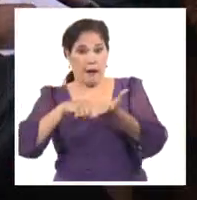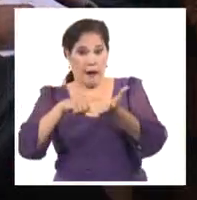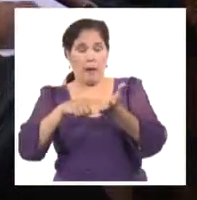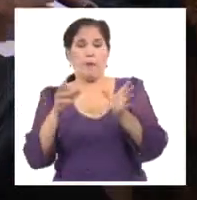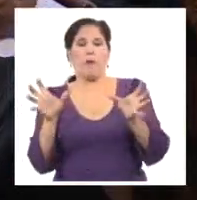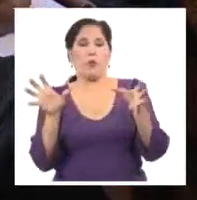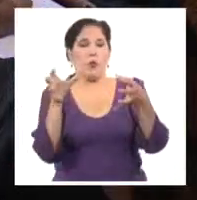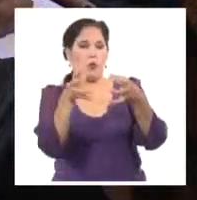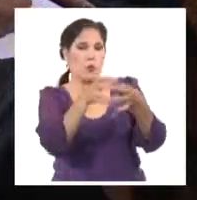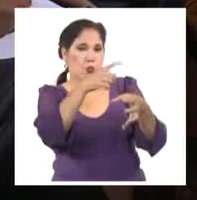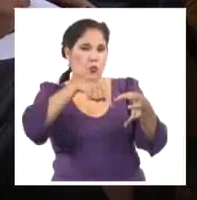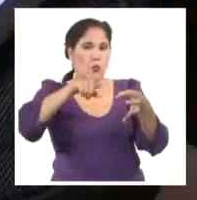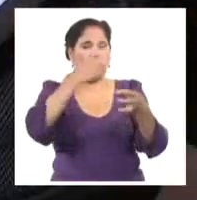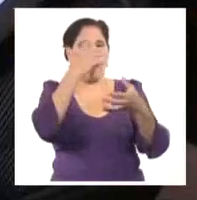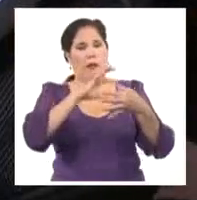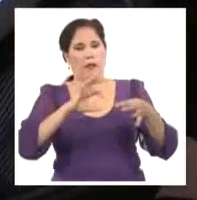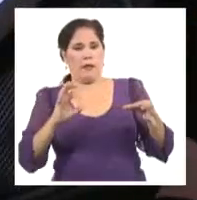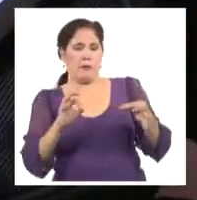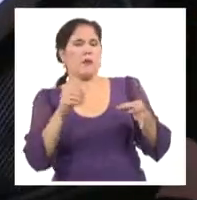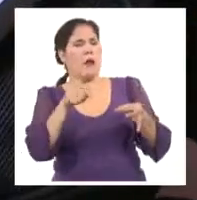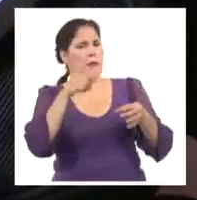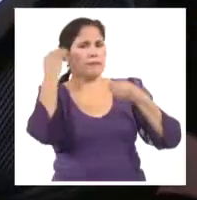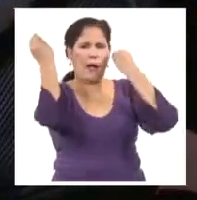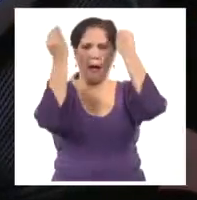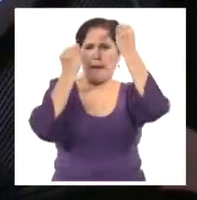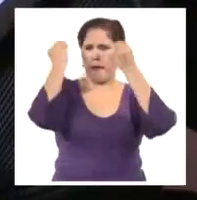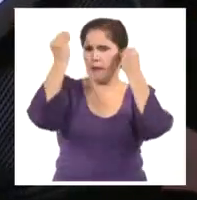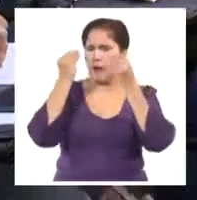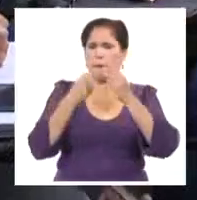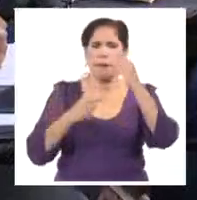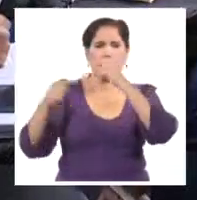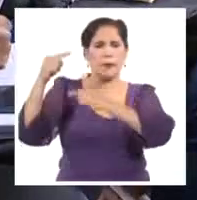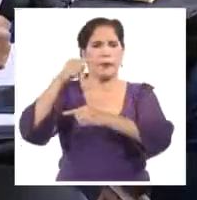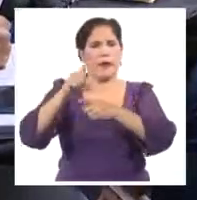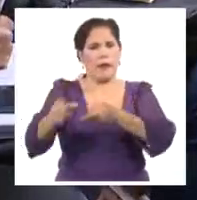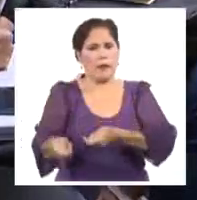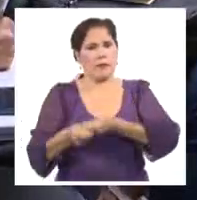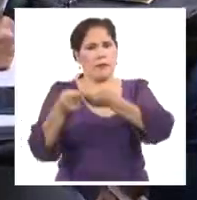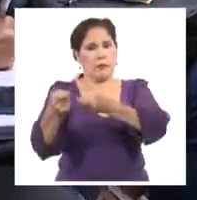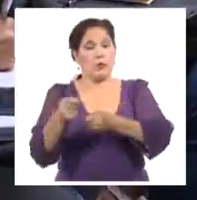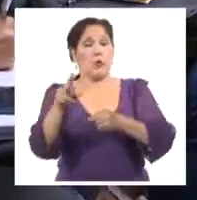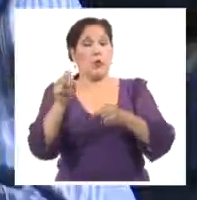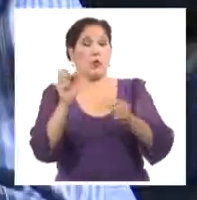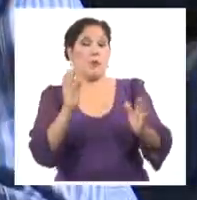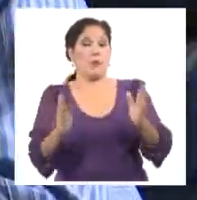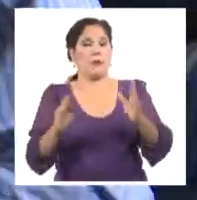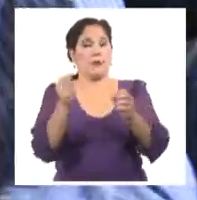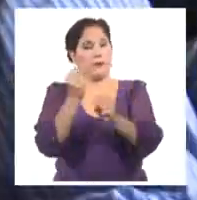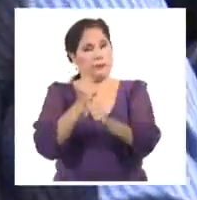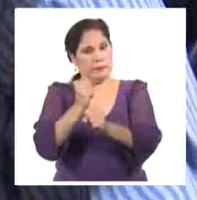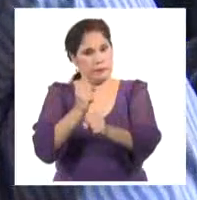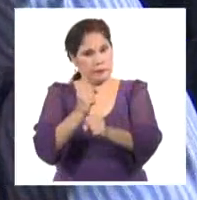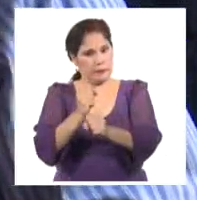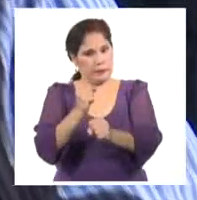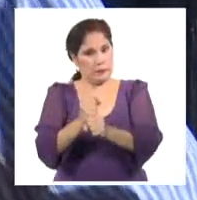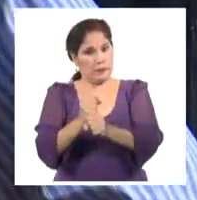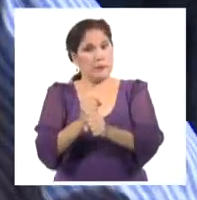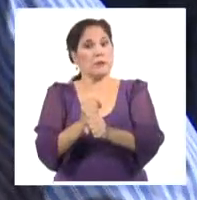Integral Niceto Pérez de Artemisa para analizar las prioridades de la organización para la nueva etapa de trabajo. Inicial,